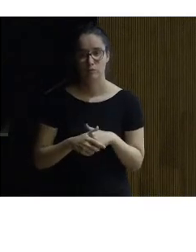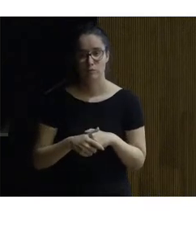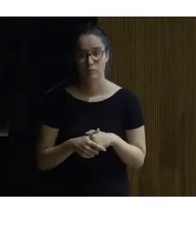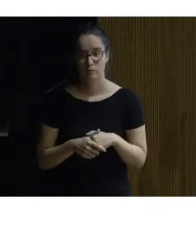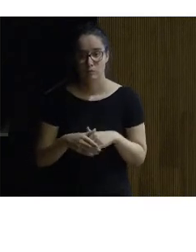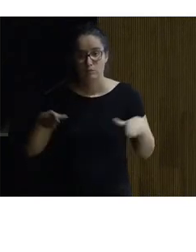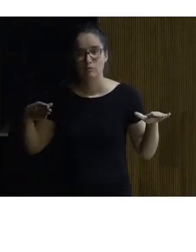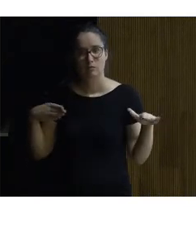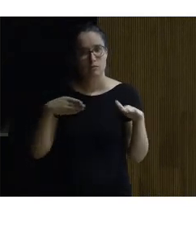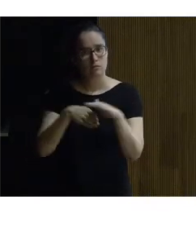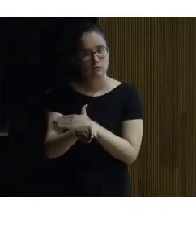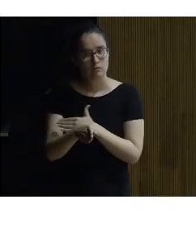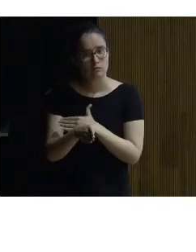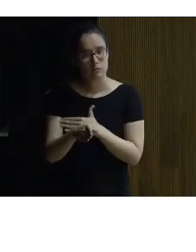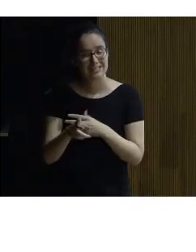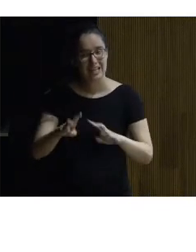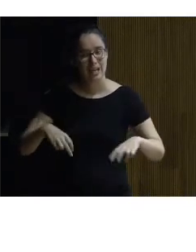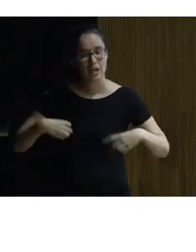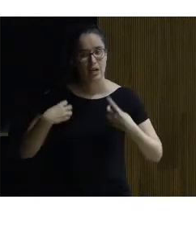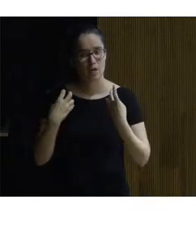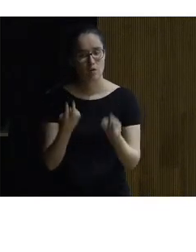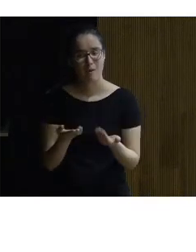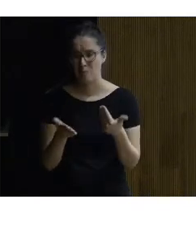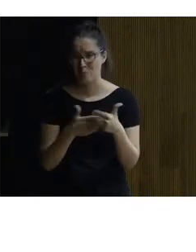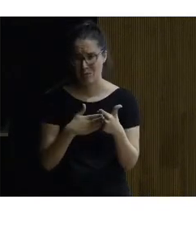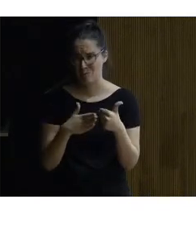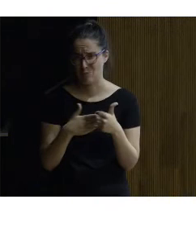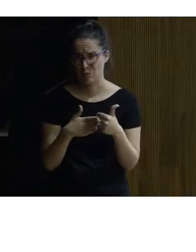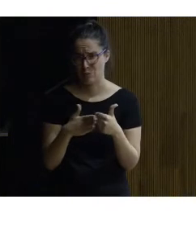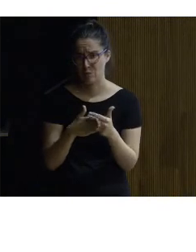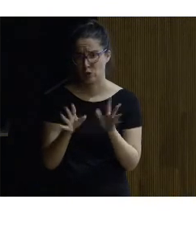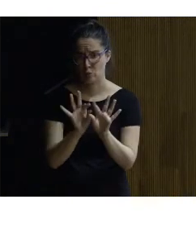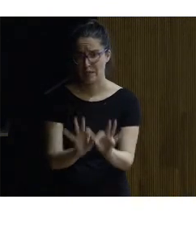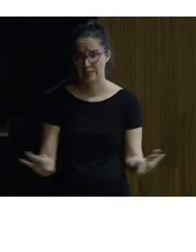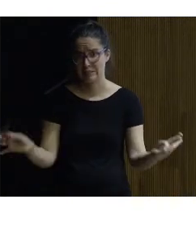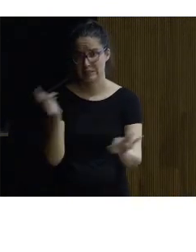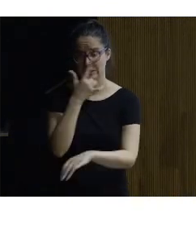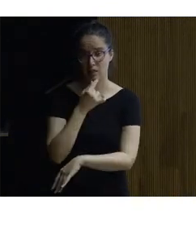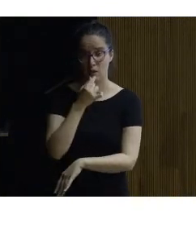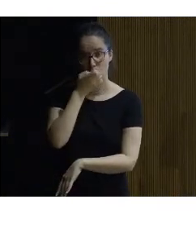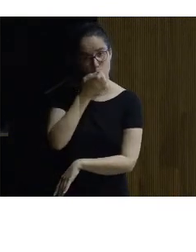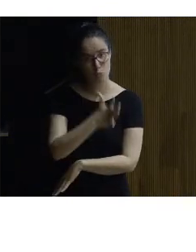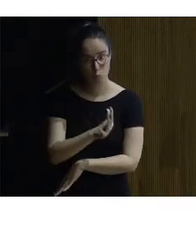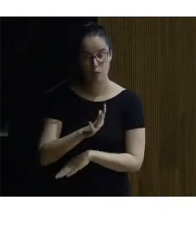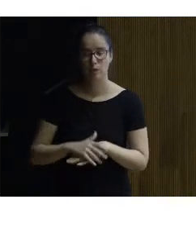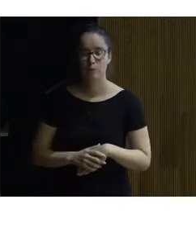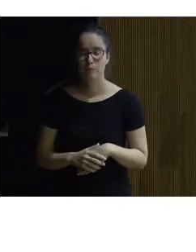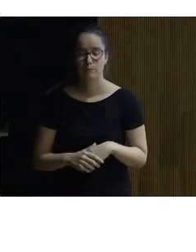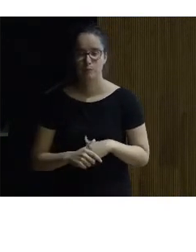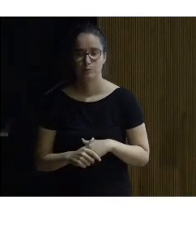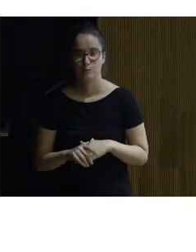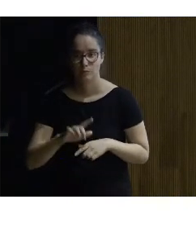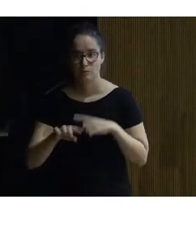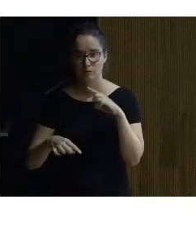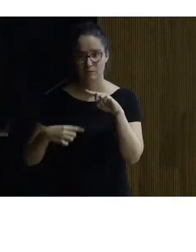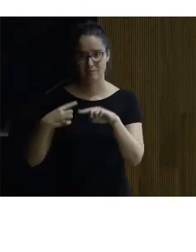accedemos por el interior se ha reformado mínimamente y se ha simplificado muy bien y